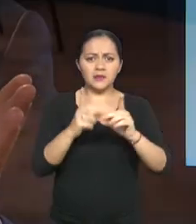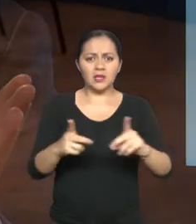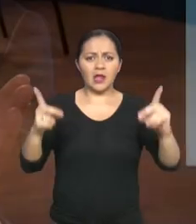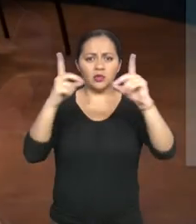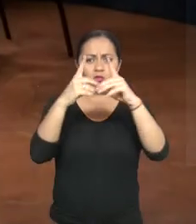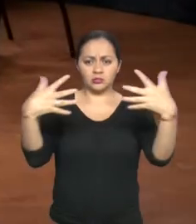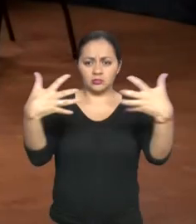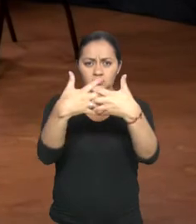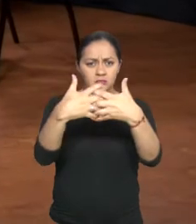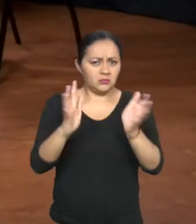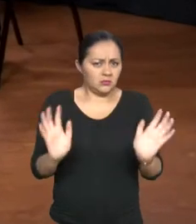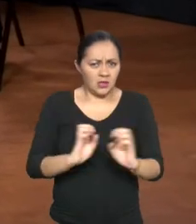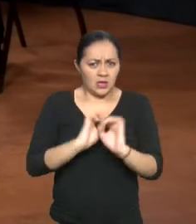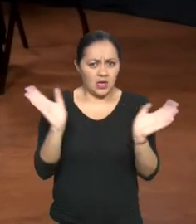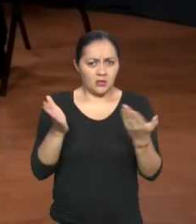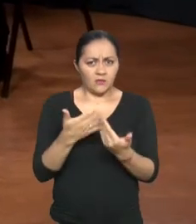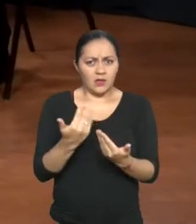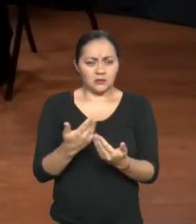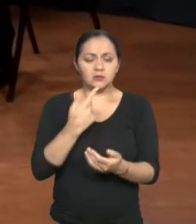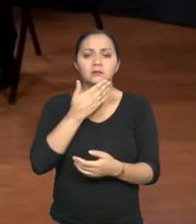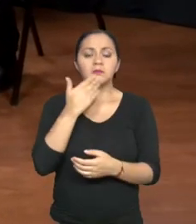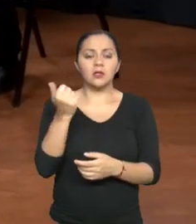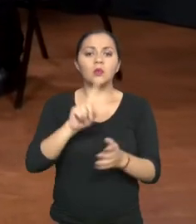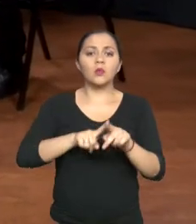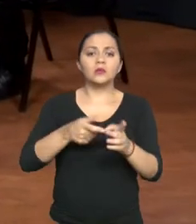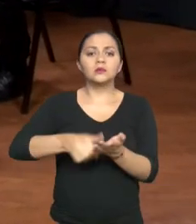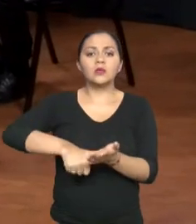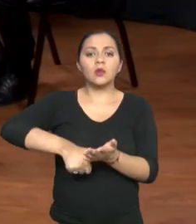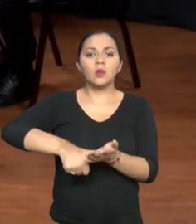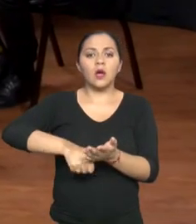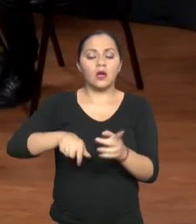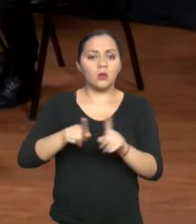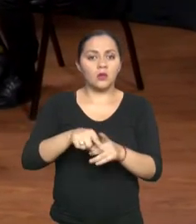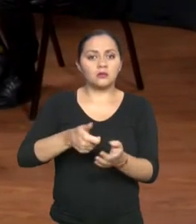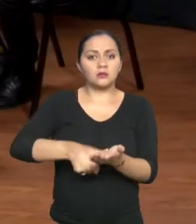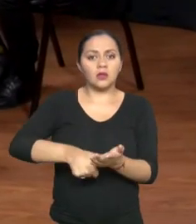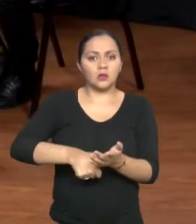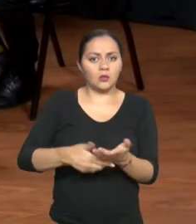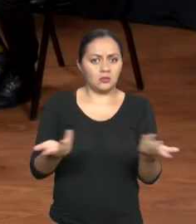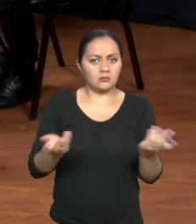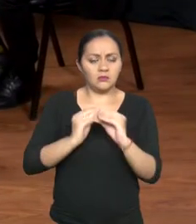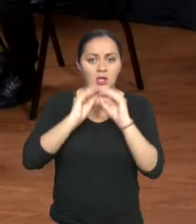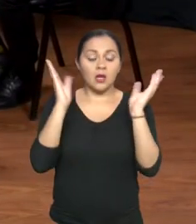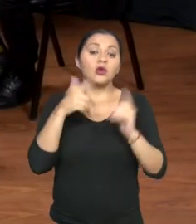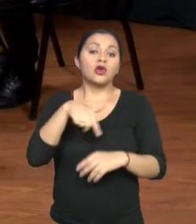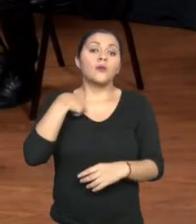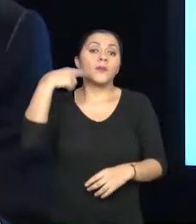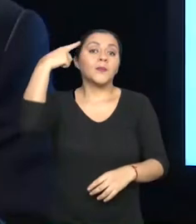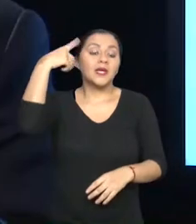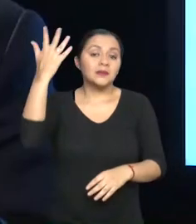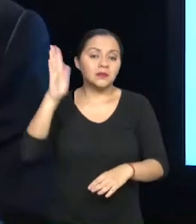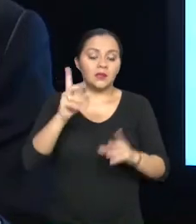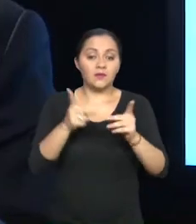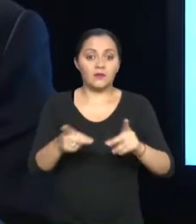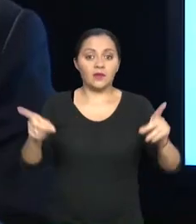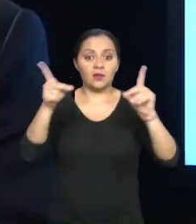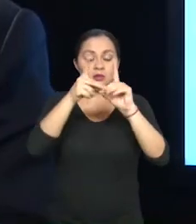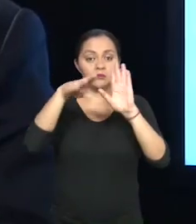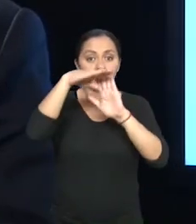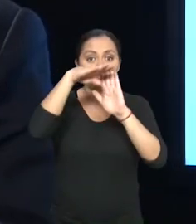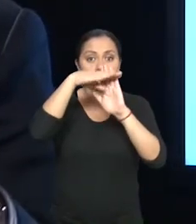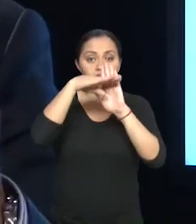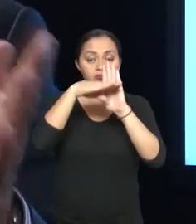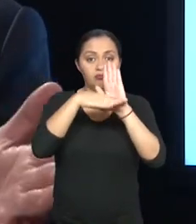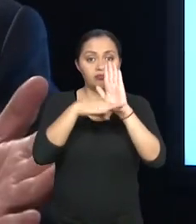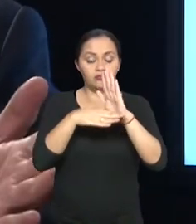el carnet de discapacidad, e igual que la cédula de identidad. Porque me imagino que en la base de datos de cruces